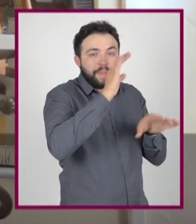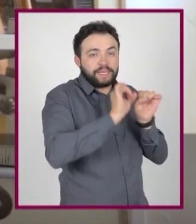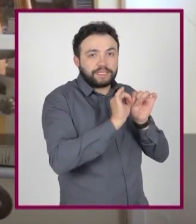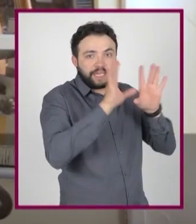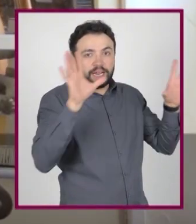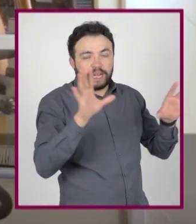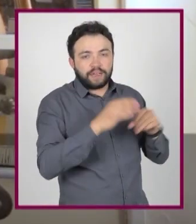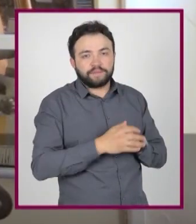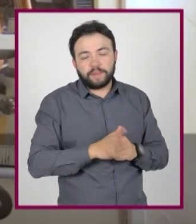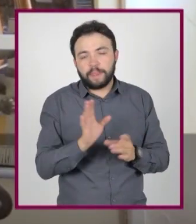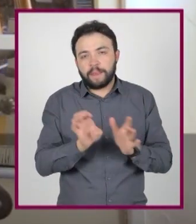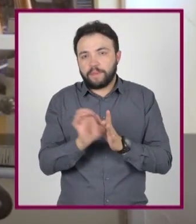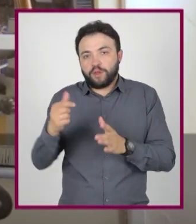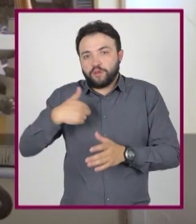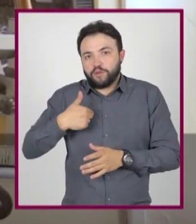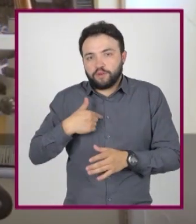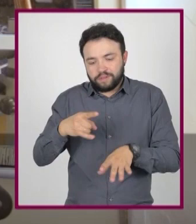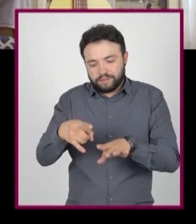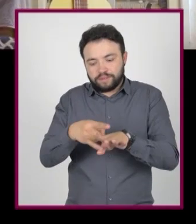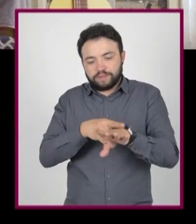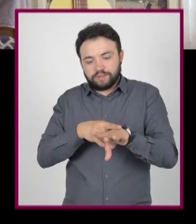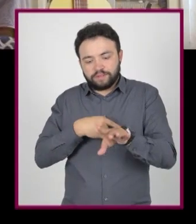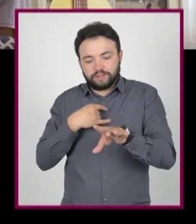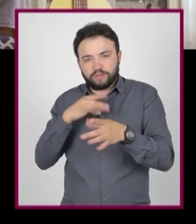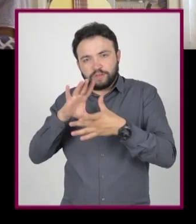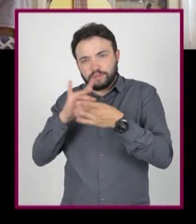tema a este calcetín que me acabo de quitar.